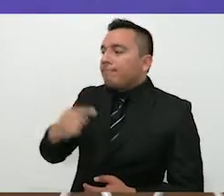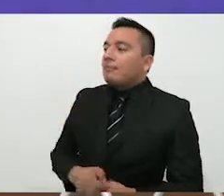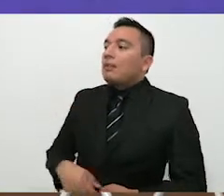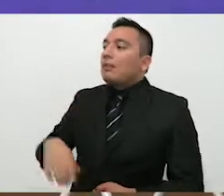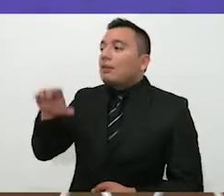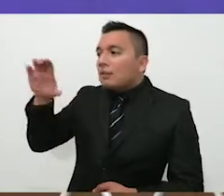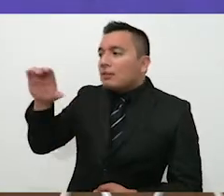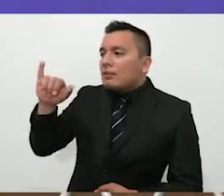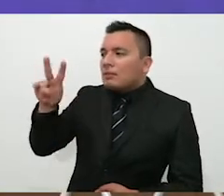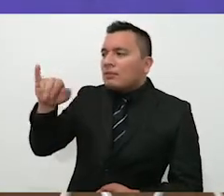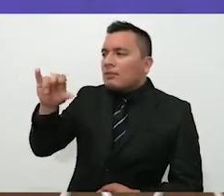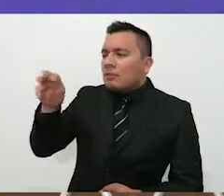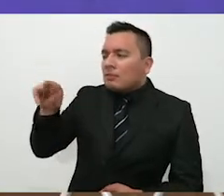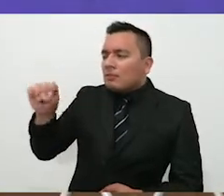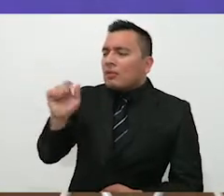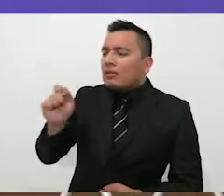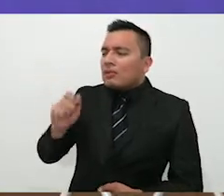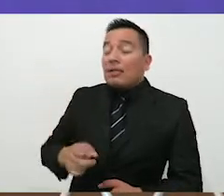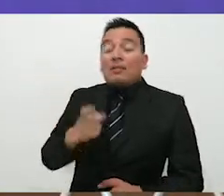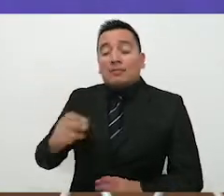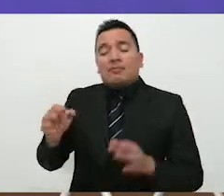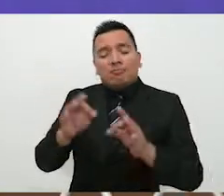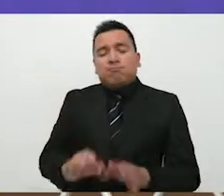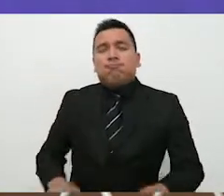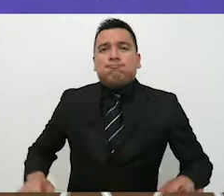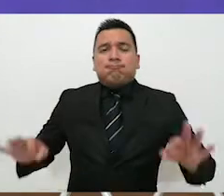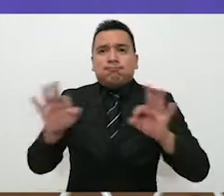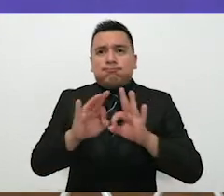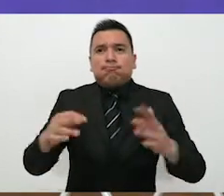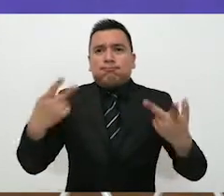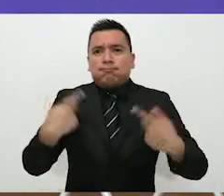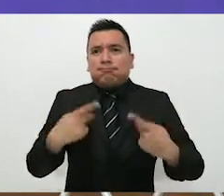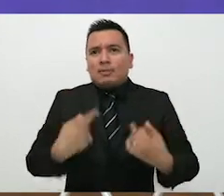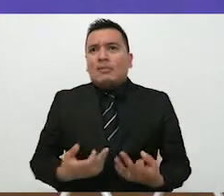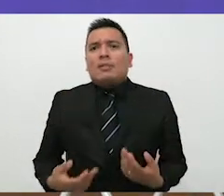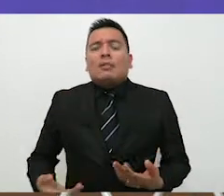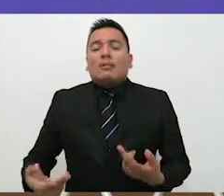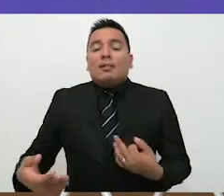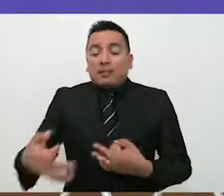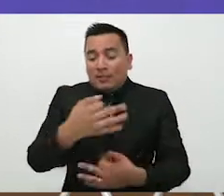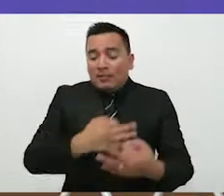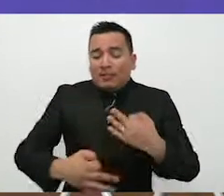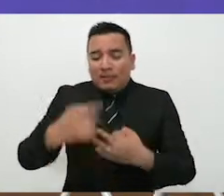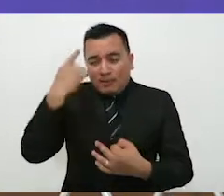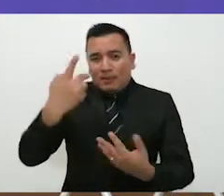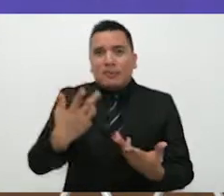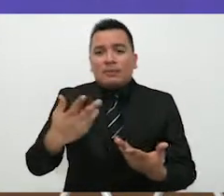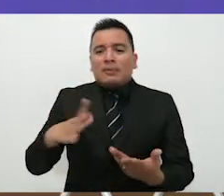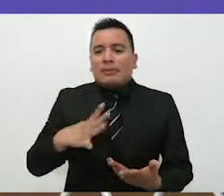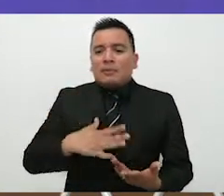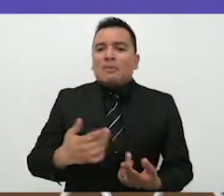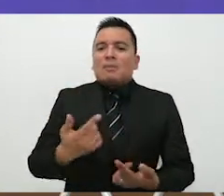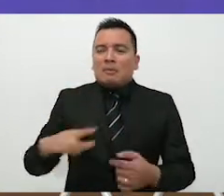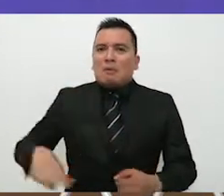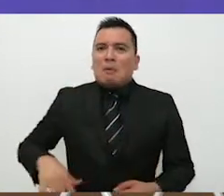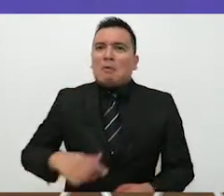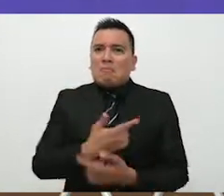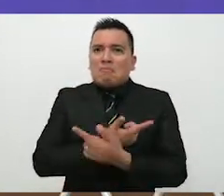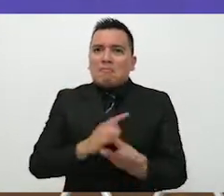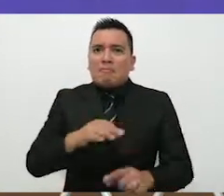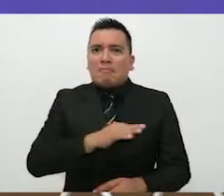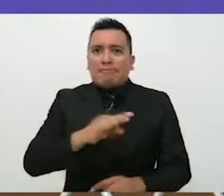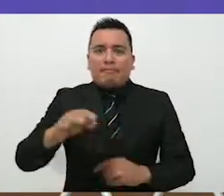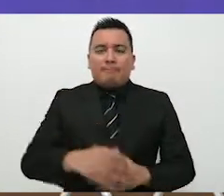cívica es un tema de gran importancia para cualquier desarrollo de cualquier democracia. La